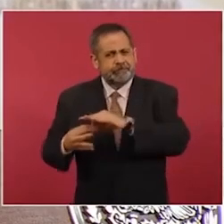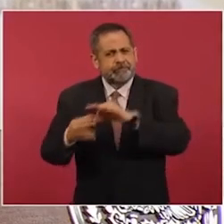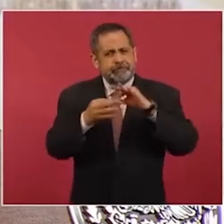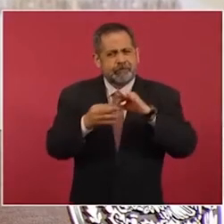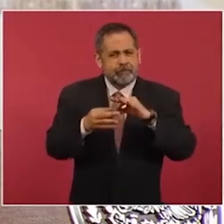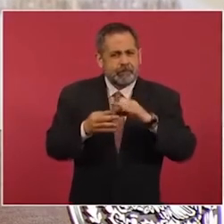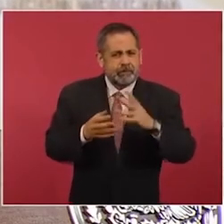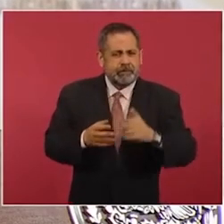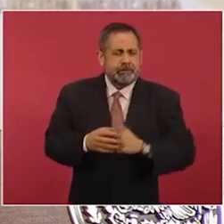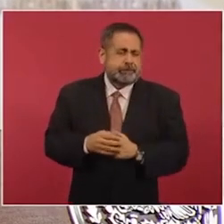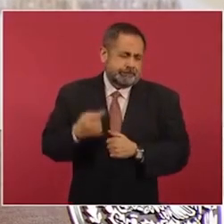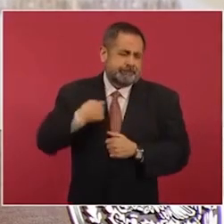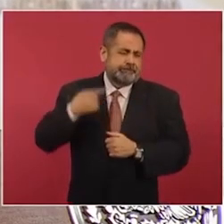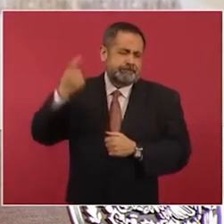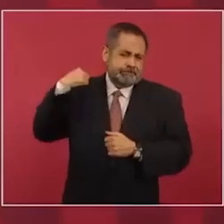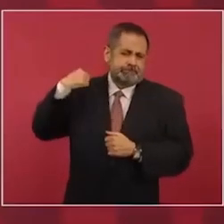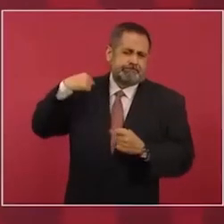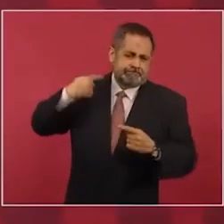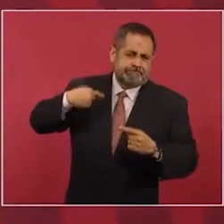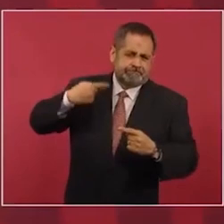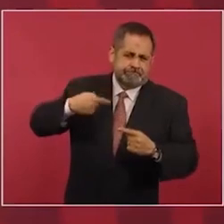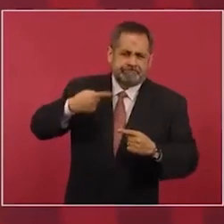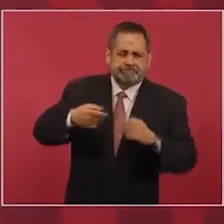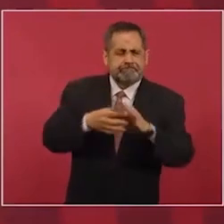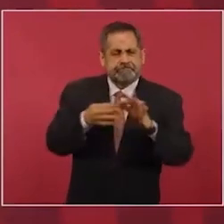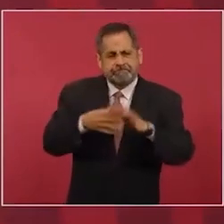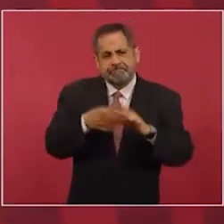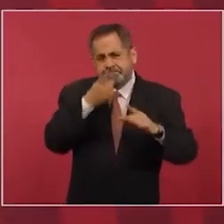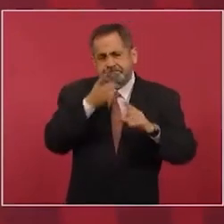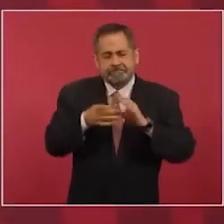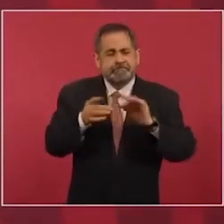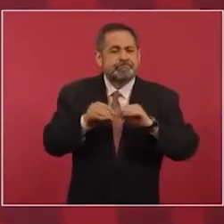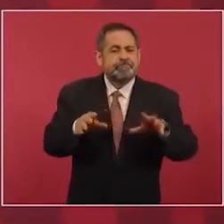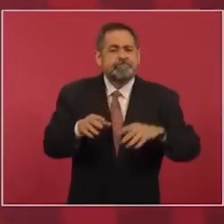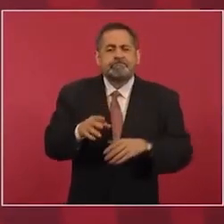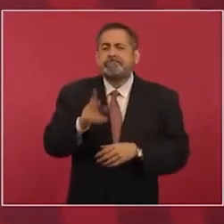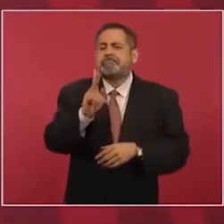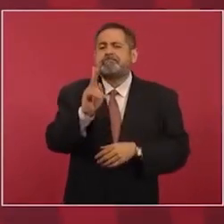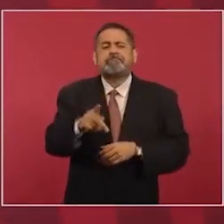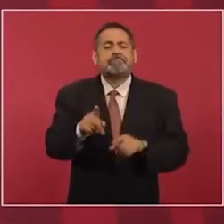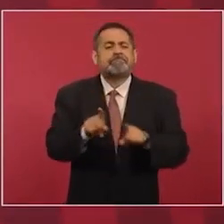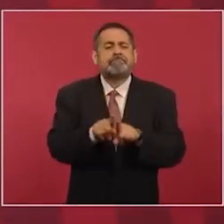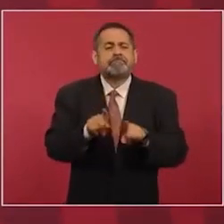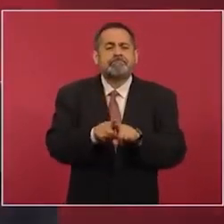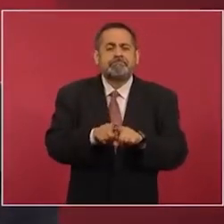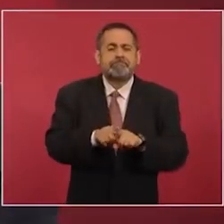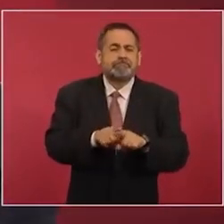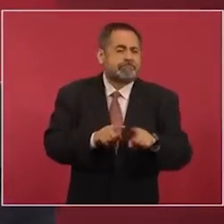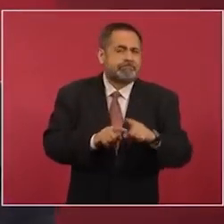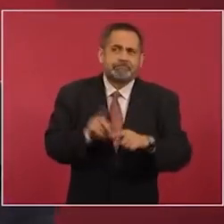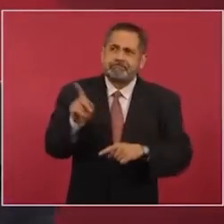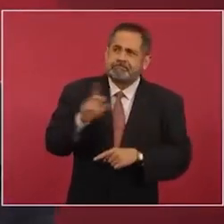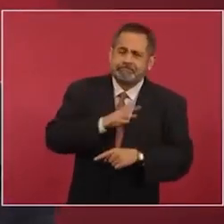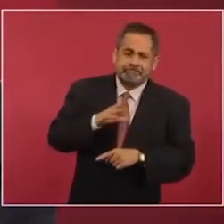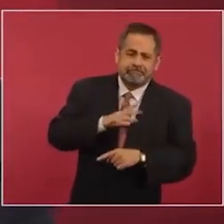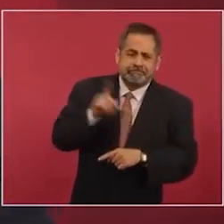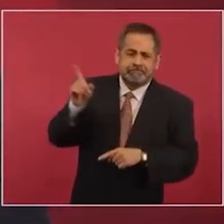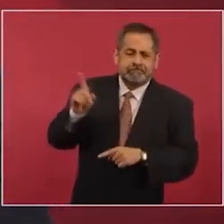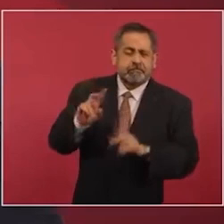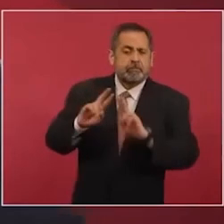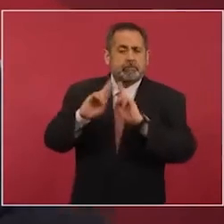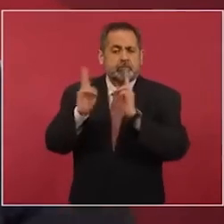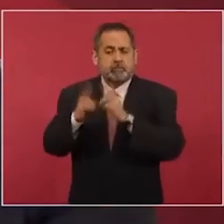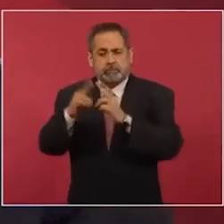Lo que he venido sosteniendo, así como existe la Unión